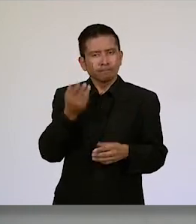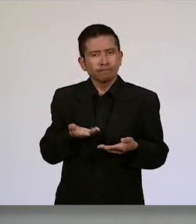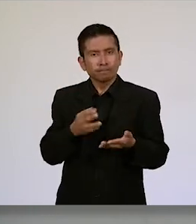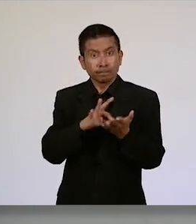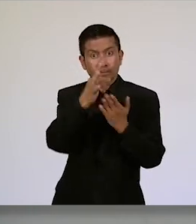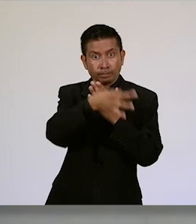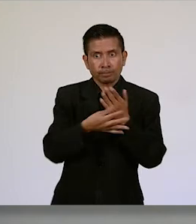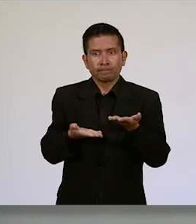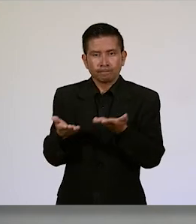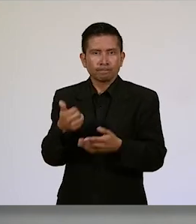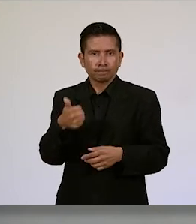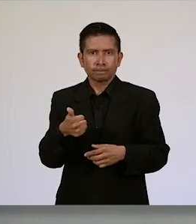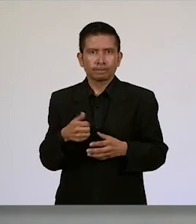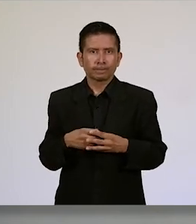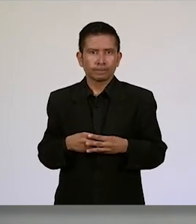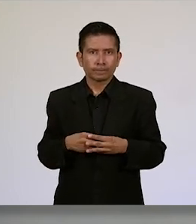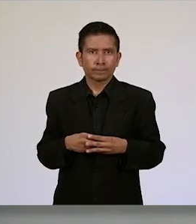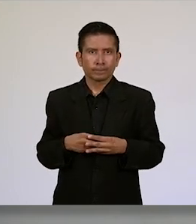contribuciones el proyecto.